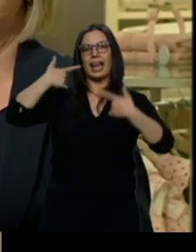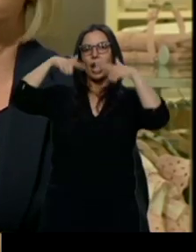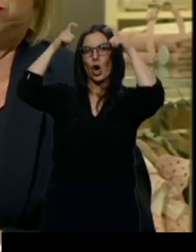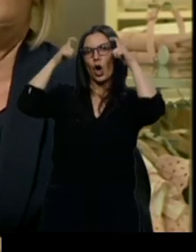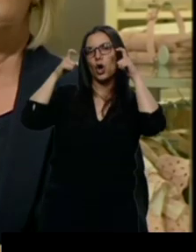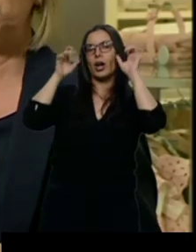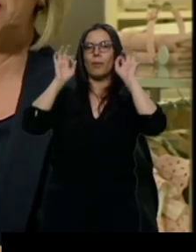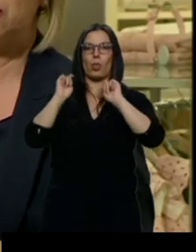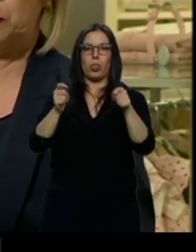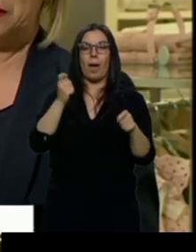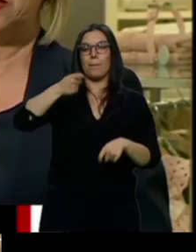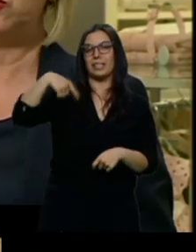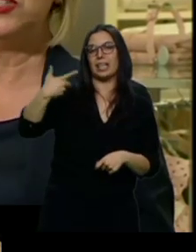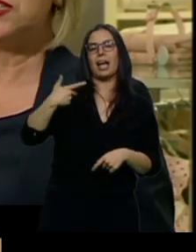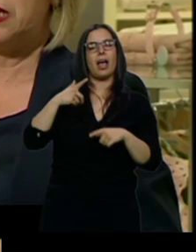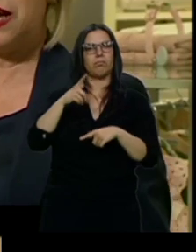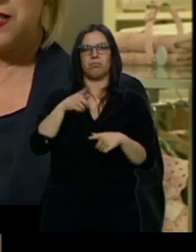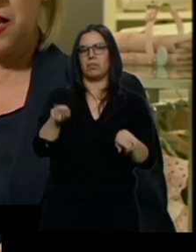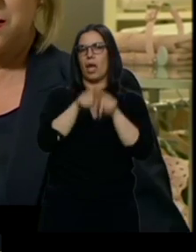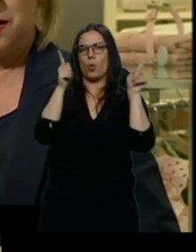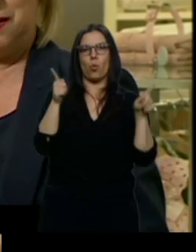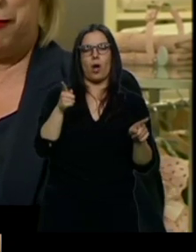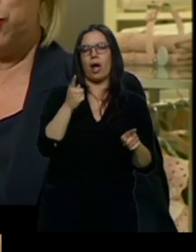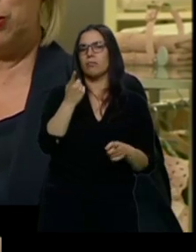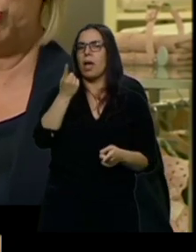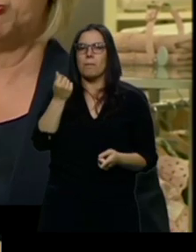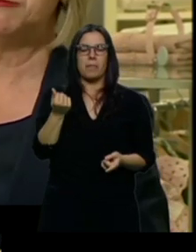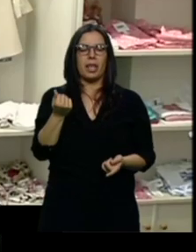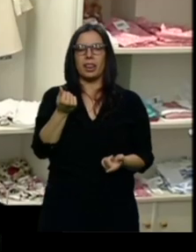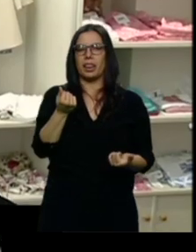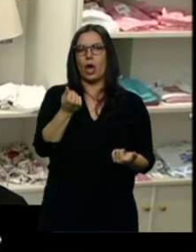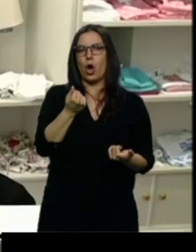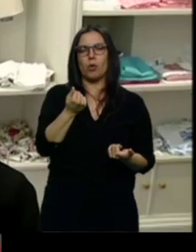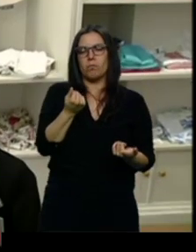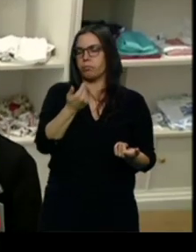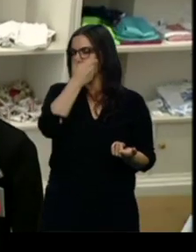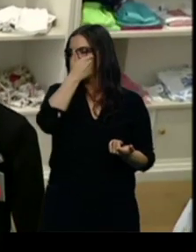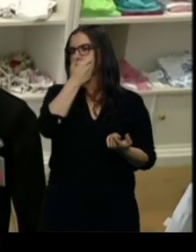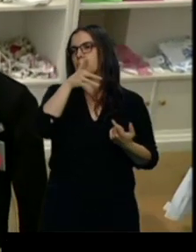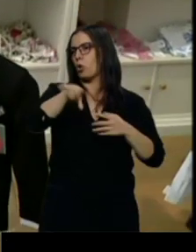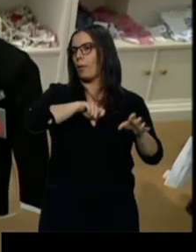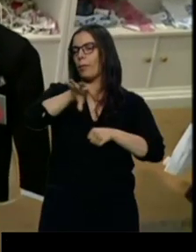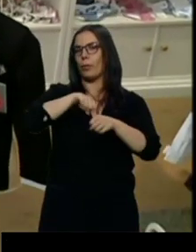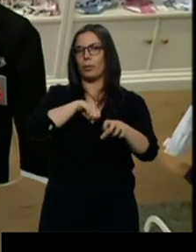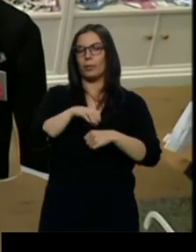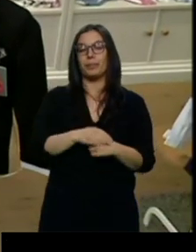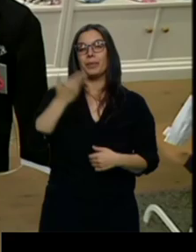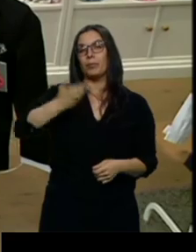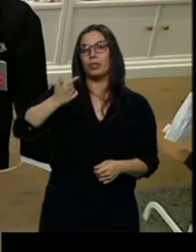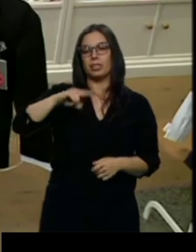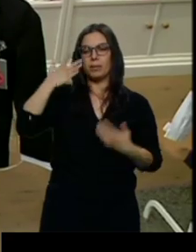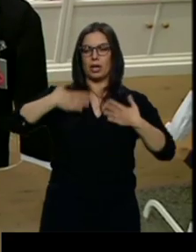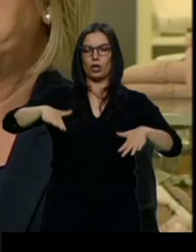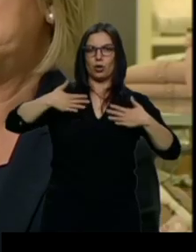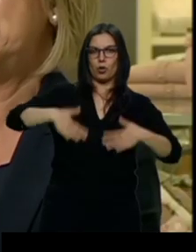más cara, no miran el complemento. Se gastan sin dolor. Donde lo más importante es el traje o el vestido.